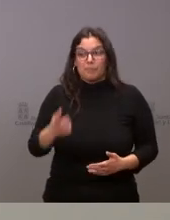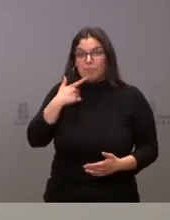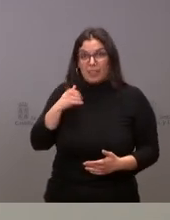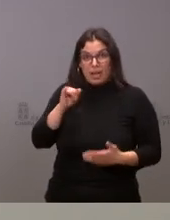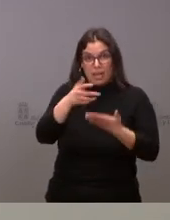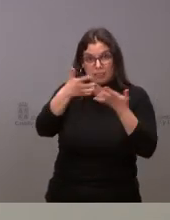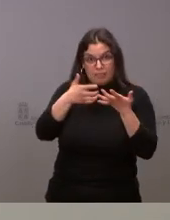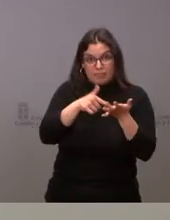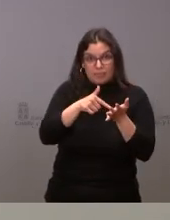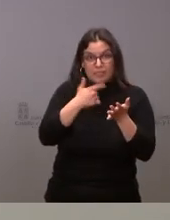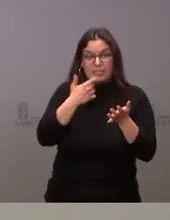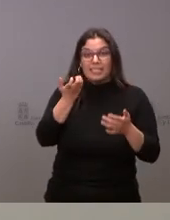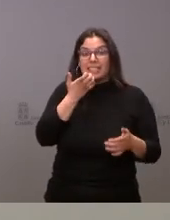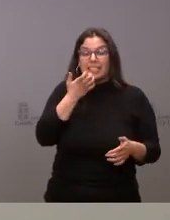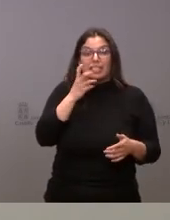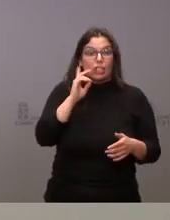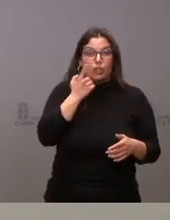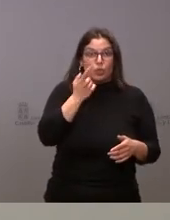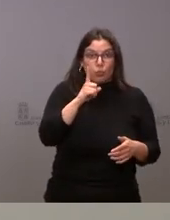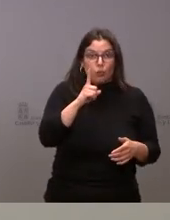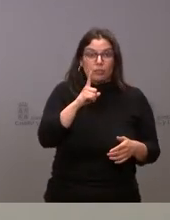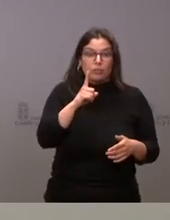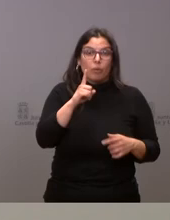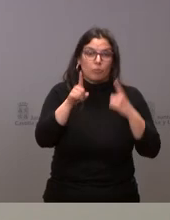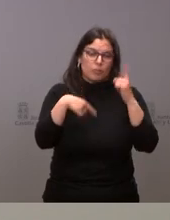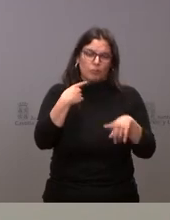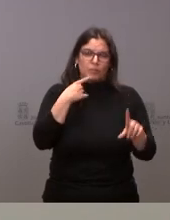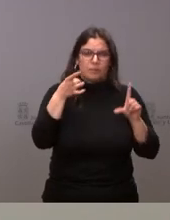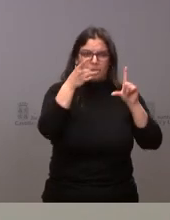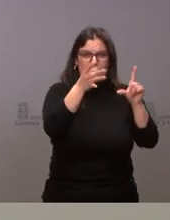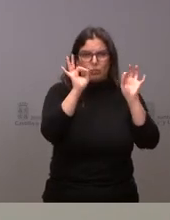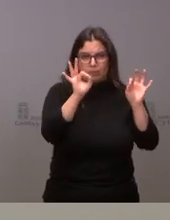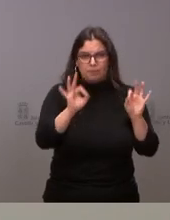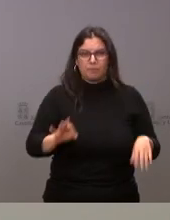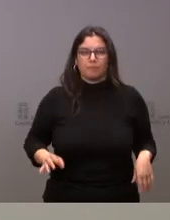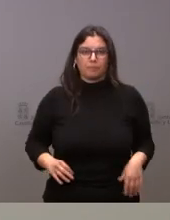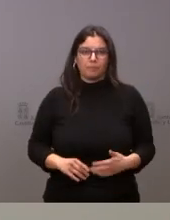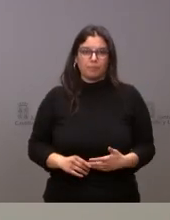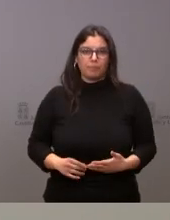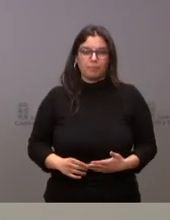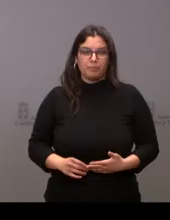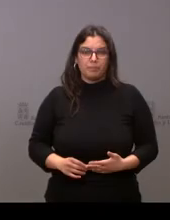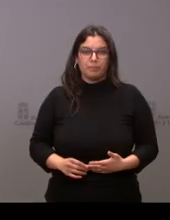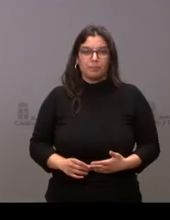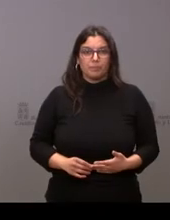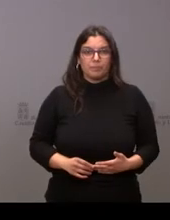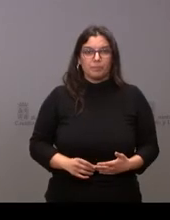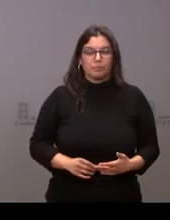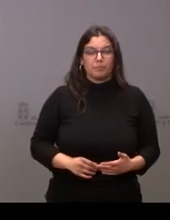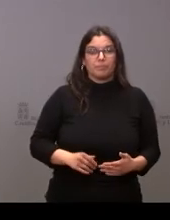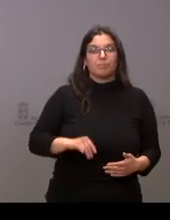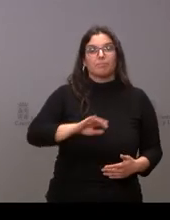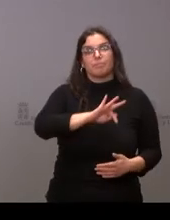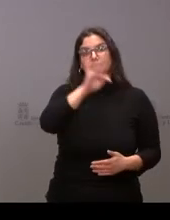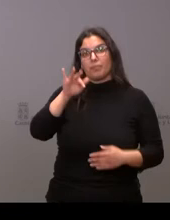disponible o no la puede encontrar pues se lo podríamos se le podríamos informar pues vamos a cerrar entonces